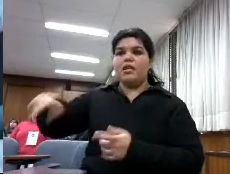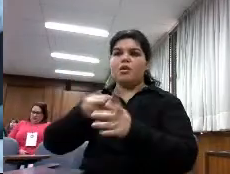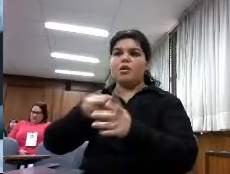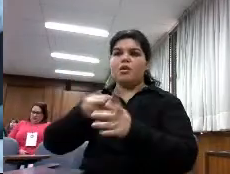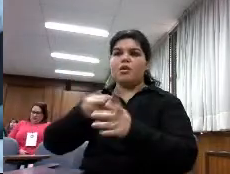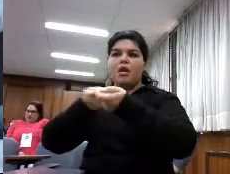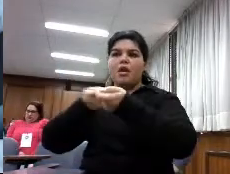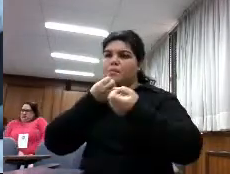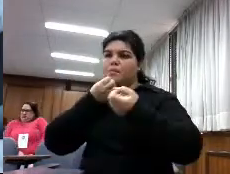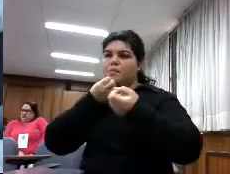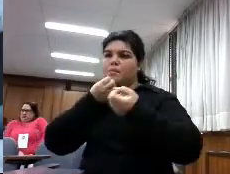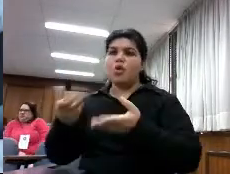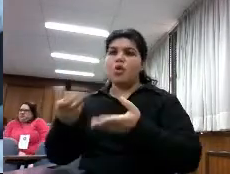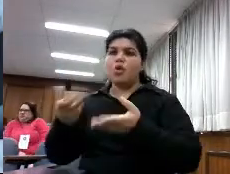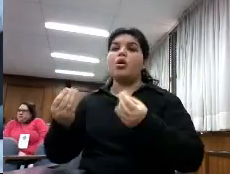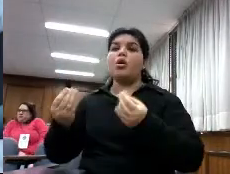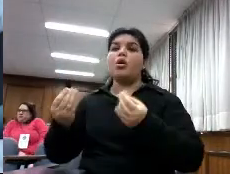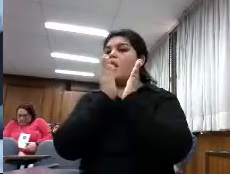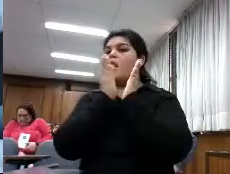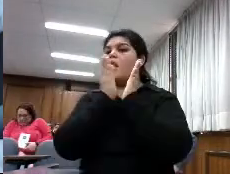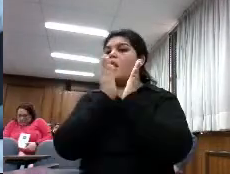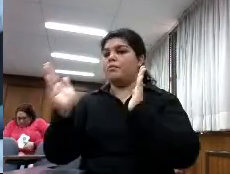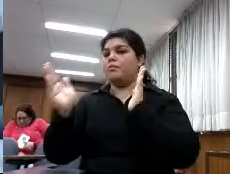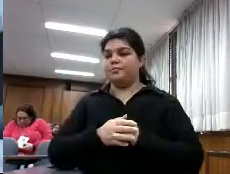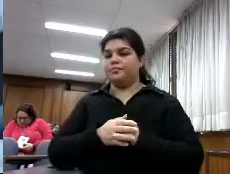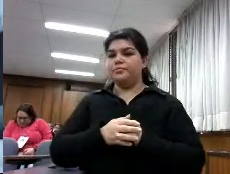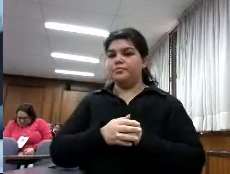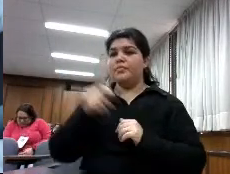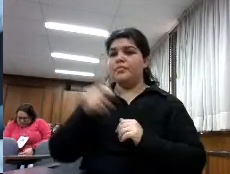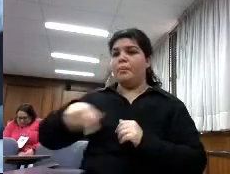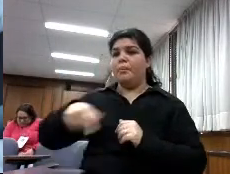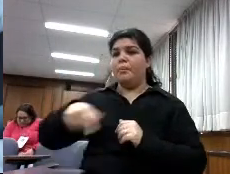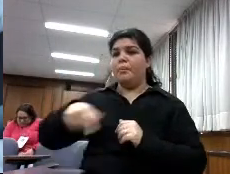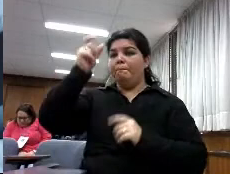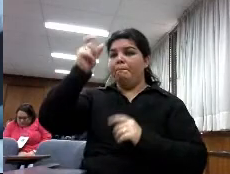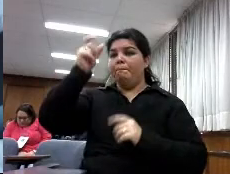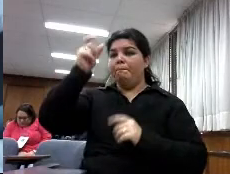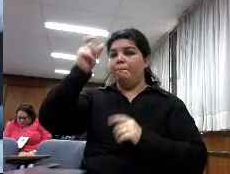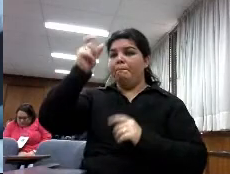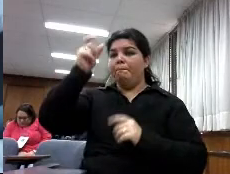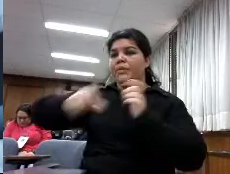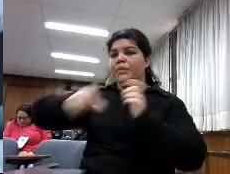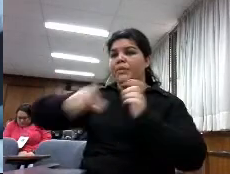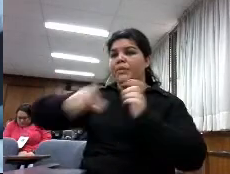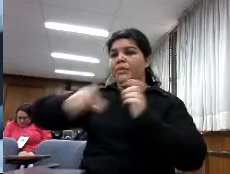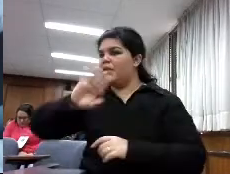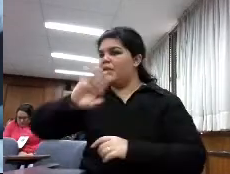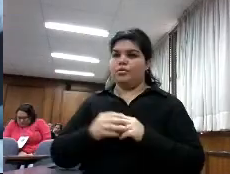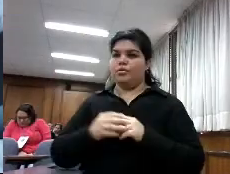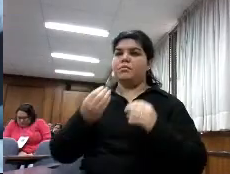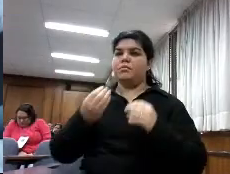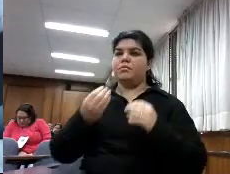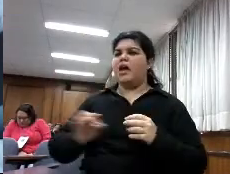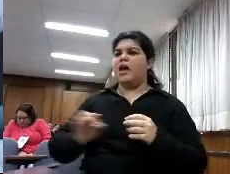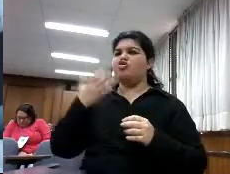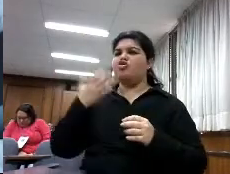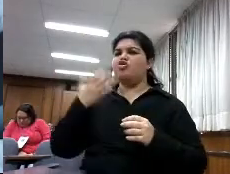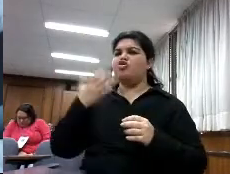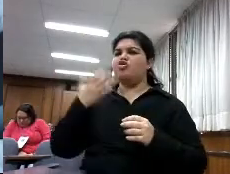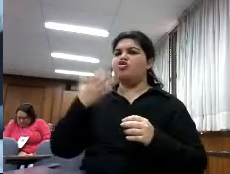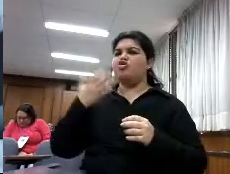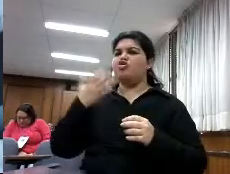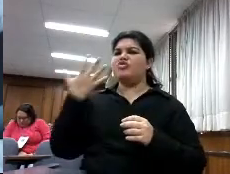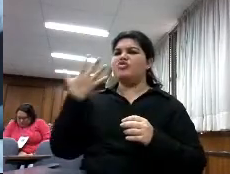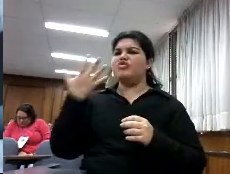libros al usuario final no se están vendiendo llevamos 5 años que están bajando las ventas de libros